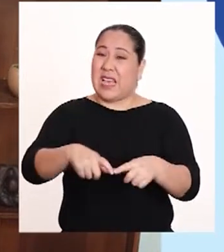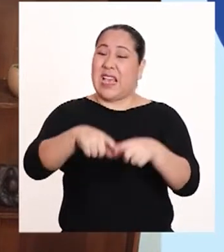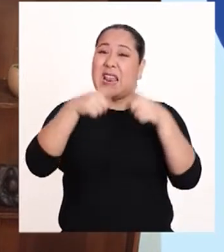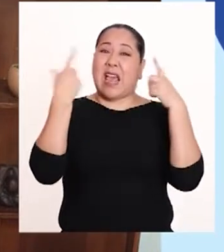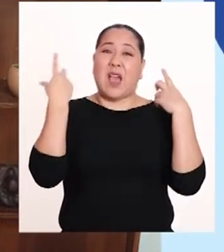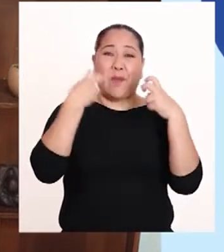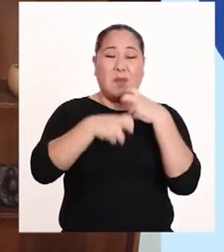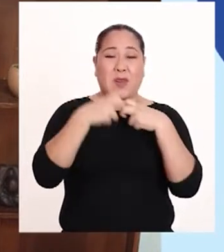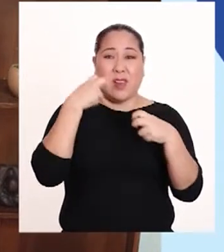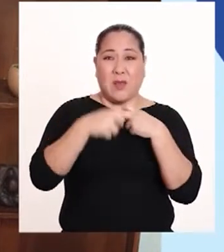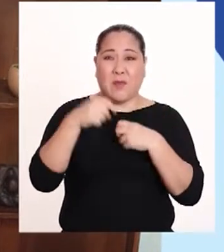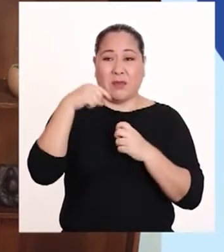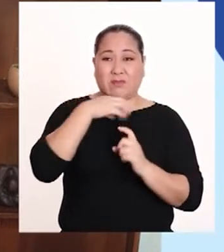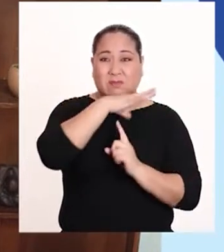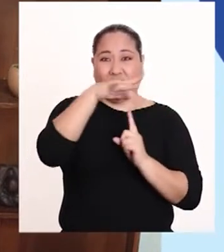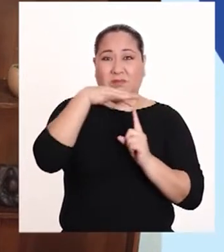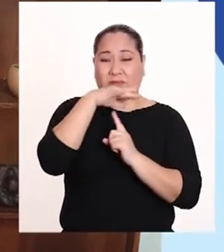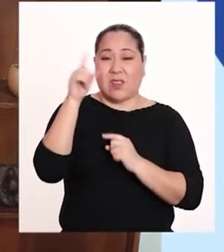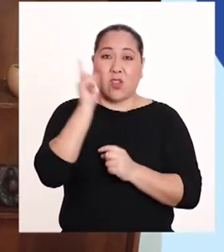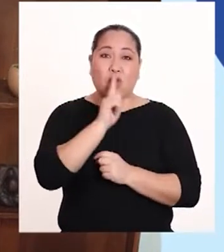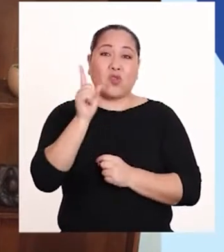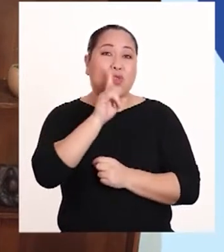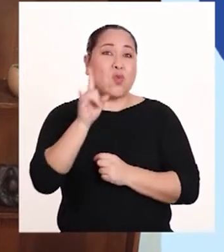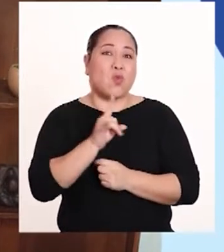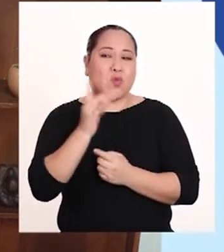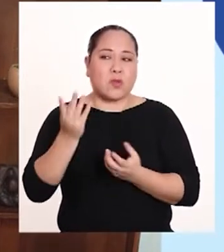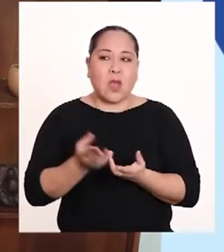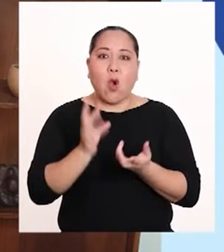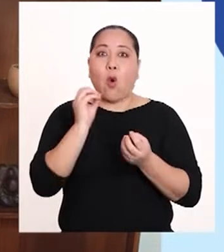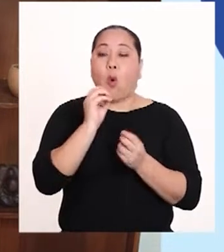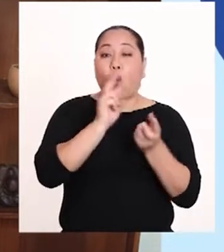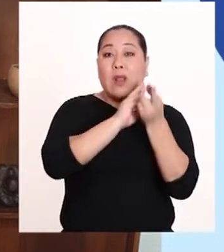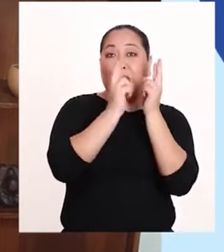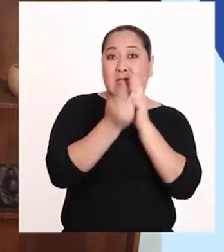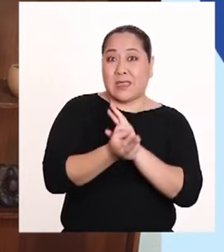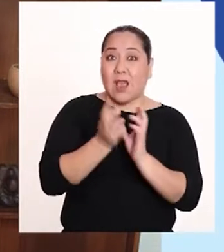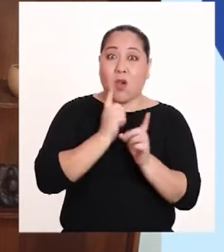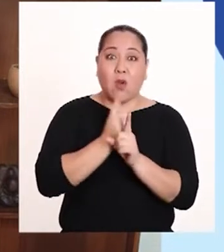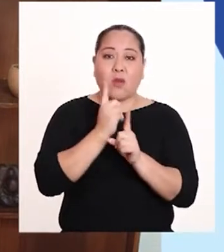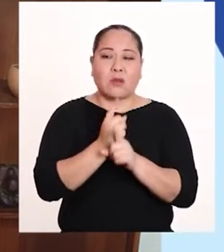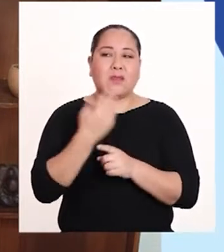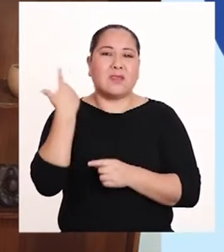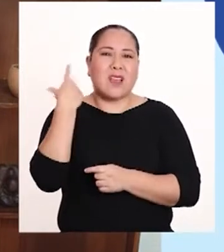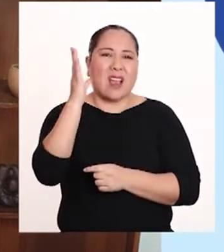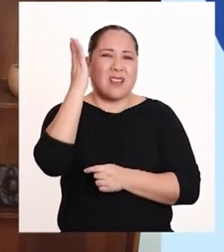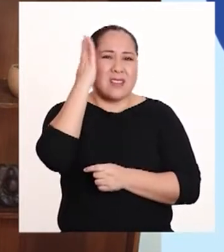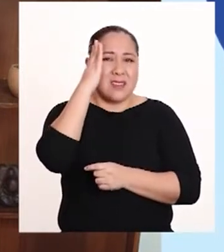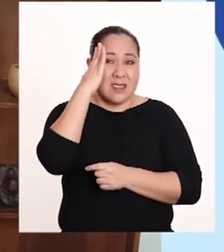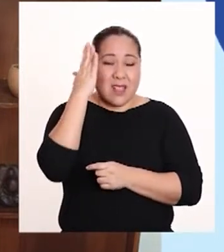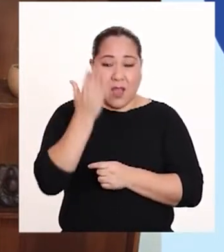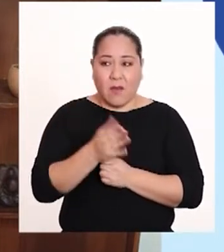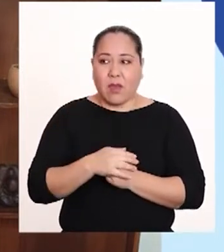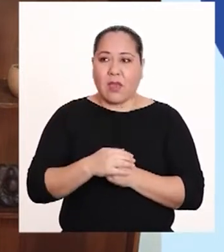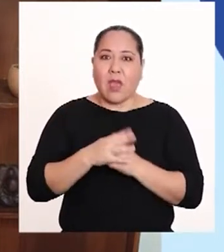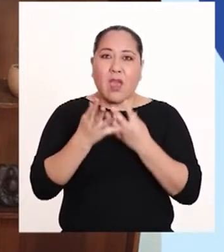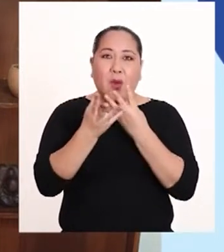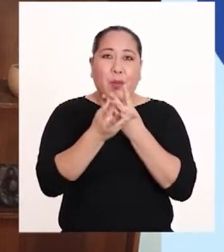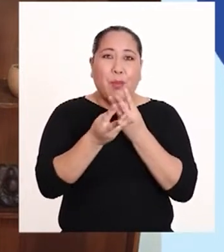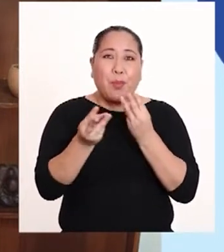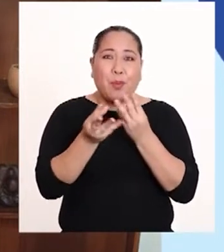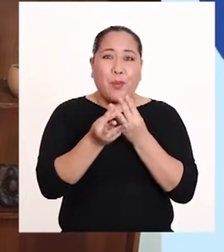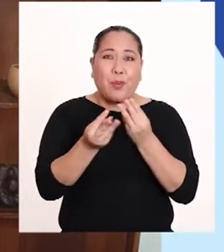ambiental porque no se reutiliza o recicla adecuadamente, incluso a sabiendas de que, al